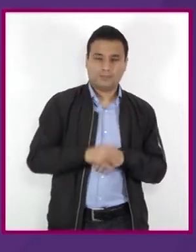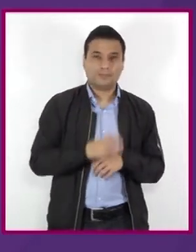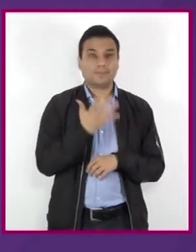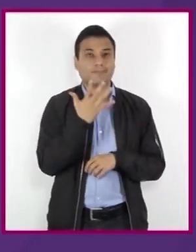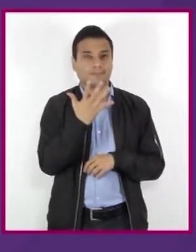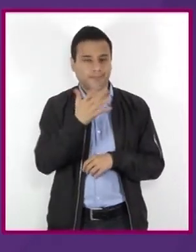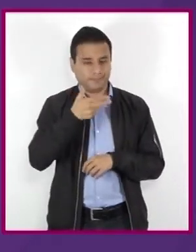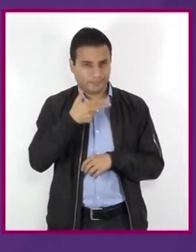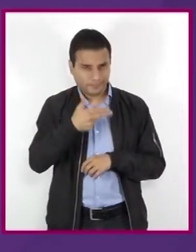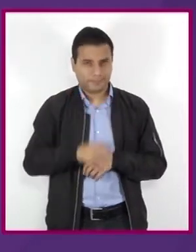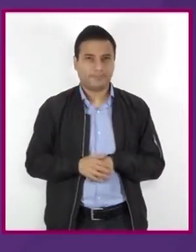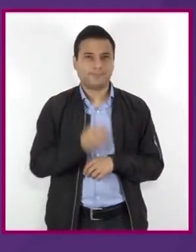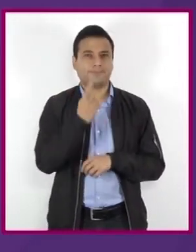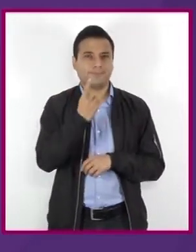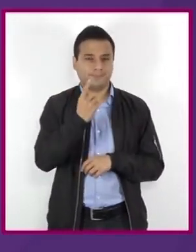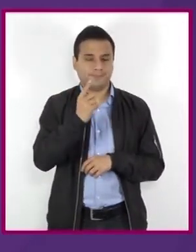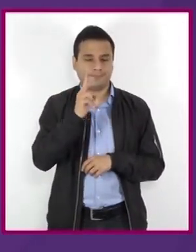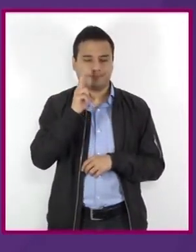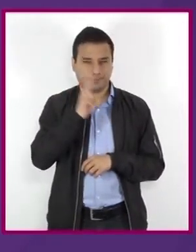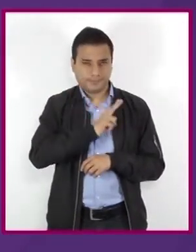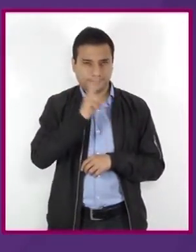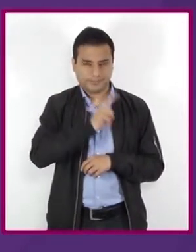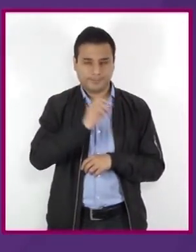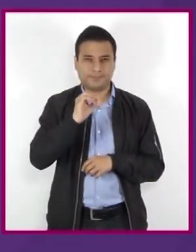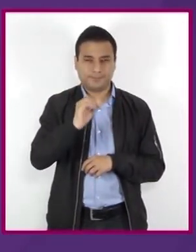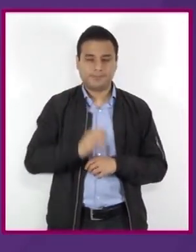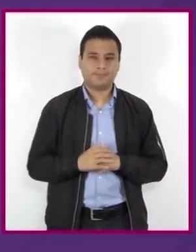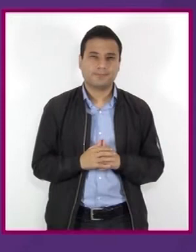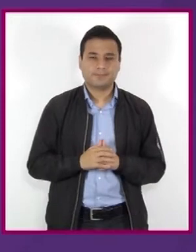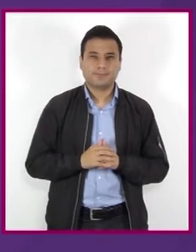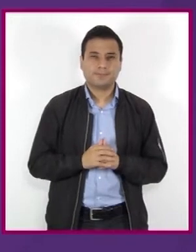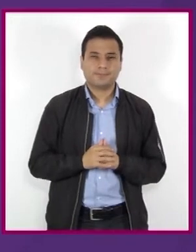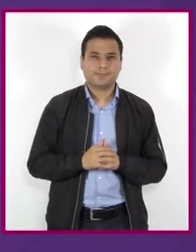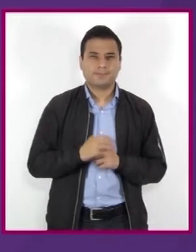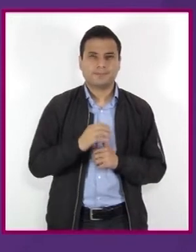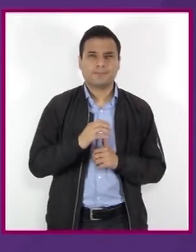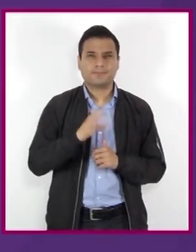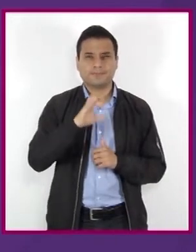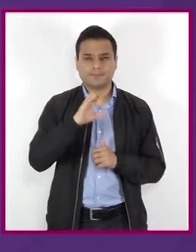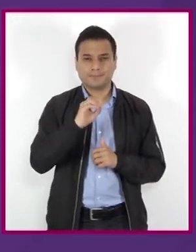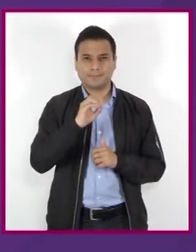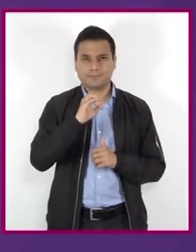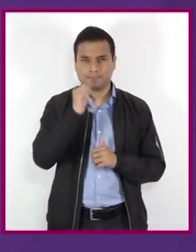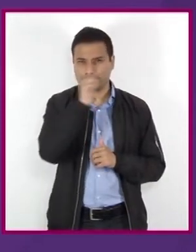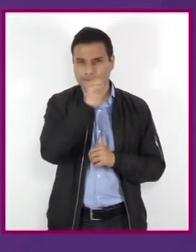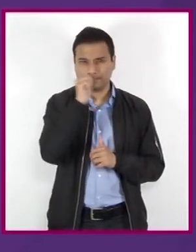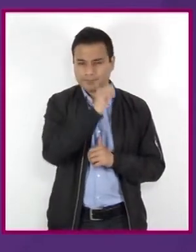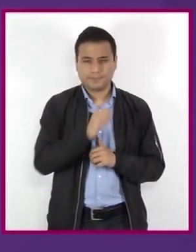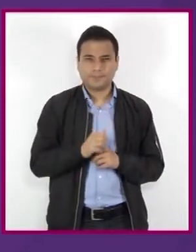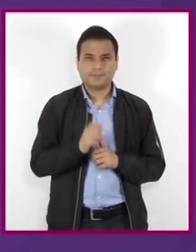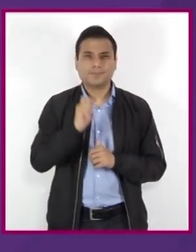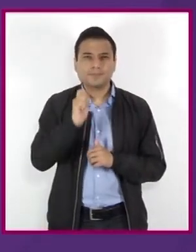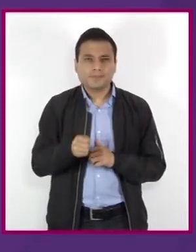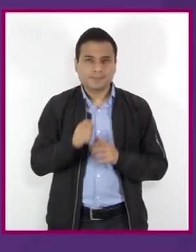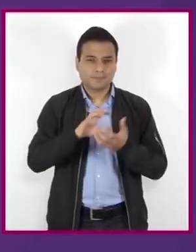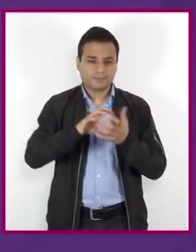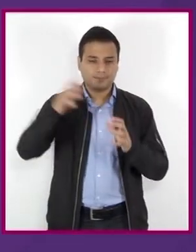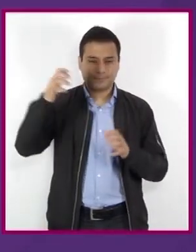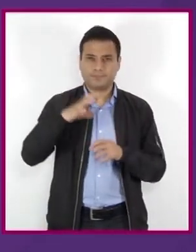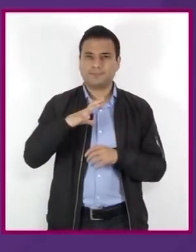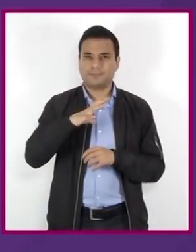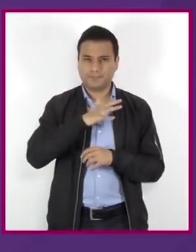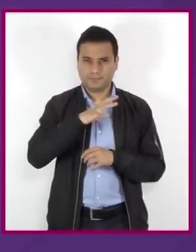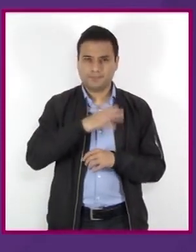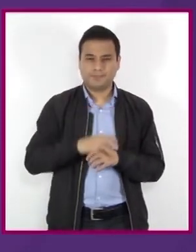5 de hidrógeno y 1 de oxígeno. La cocaína comercial es una mezcla que contiene un compuesto llamado